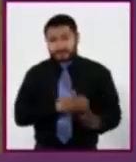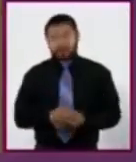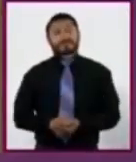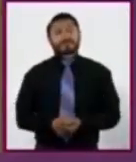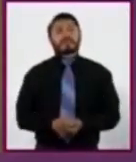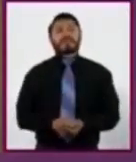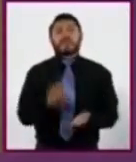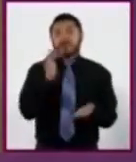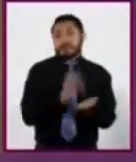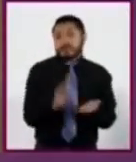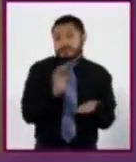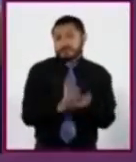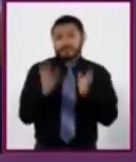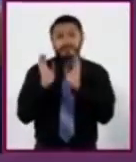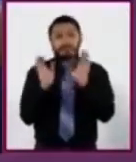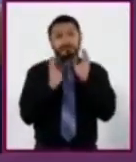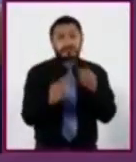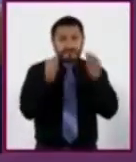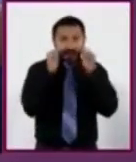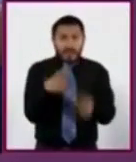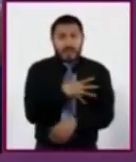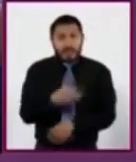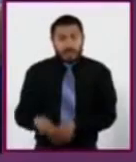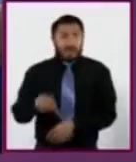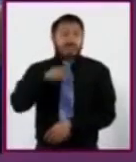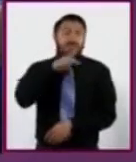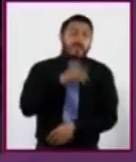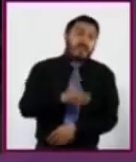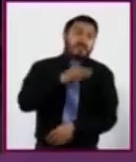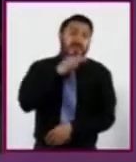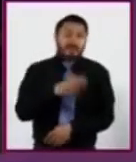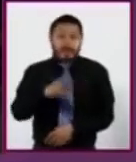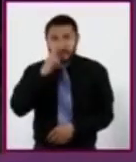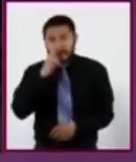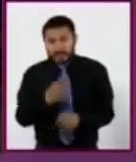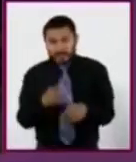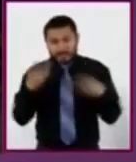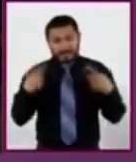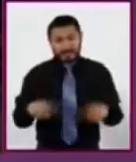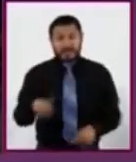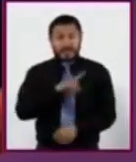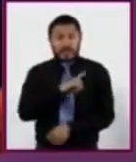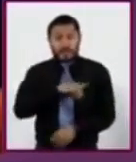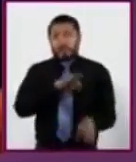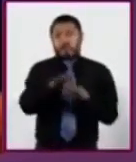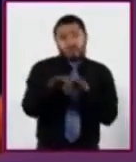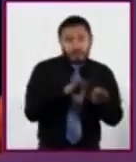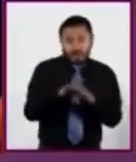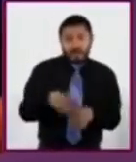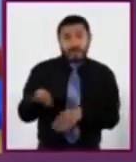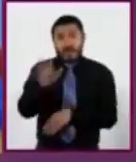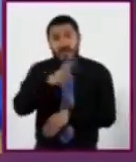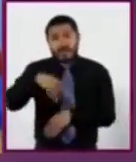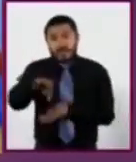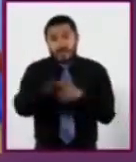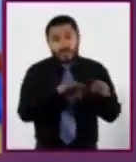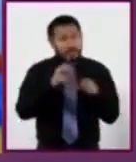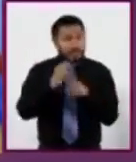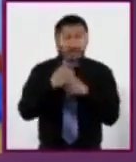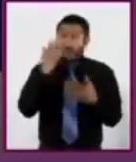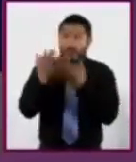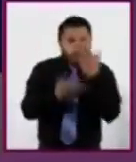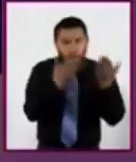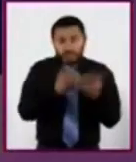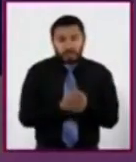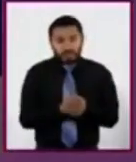cuidado y la atención a los hijos de madres, padres y tutores, solos, que trabajan, buscan empleo o estudian.